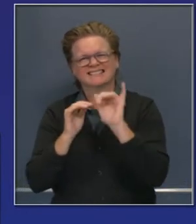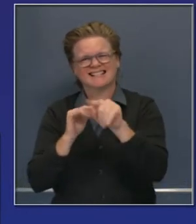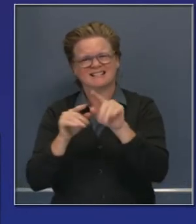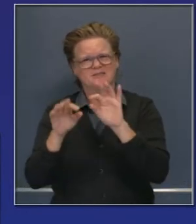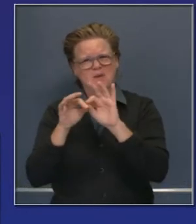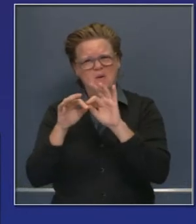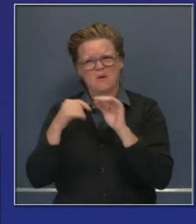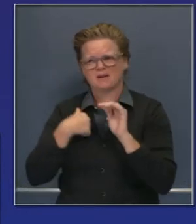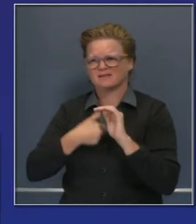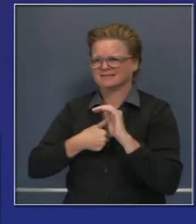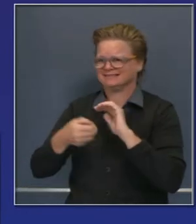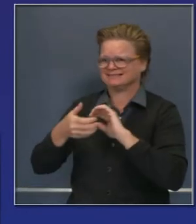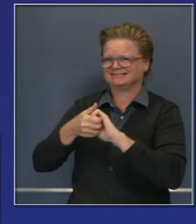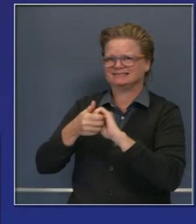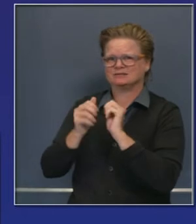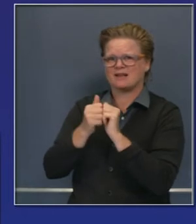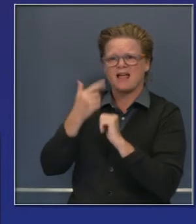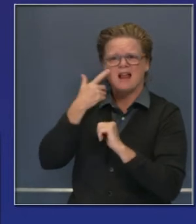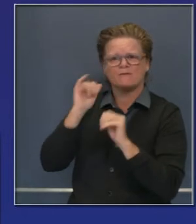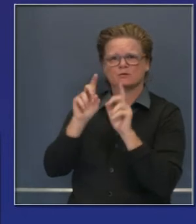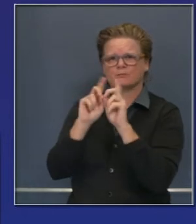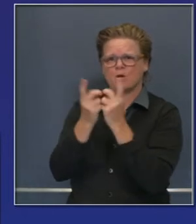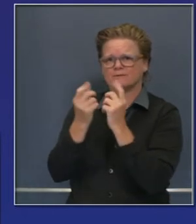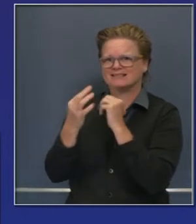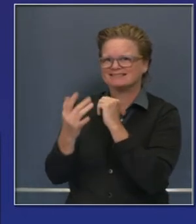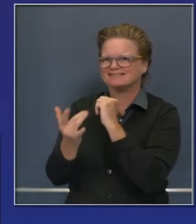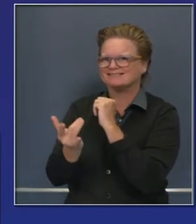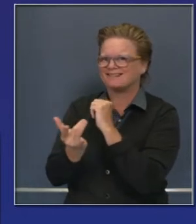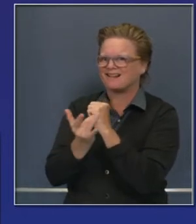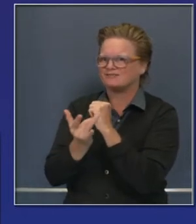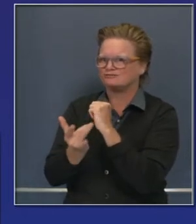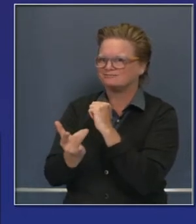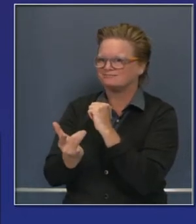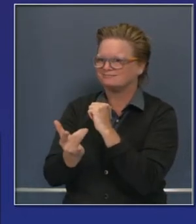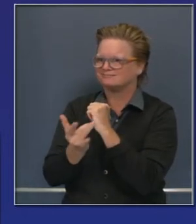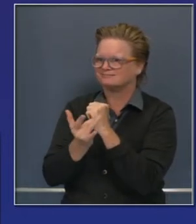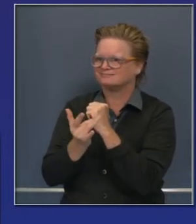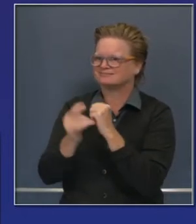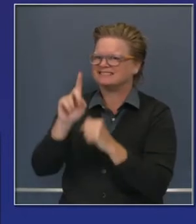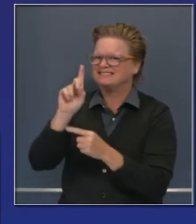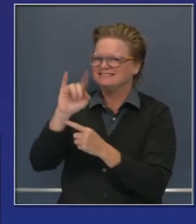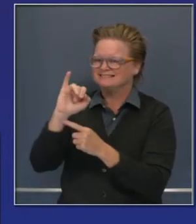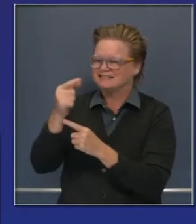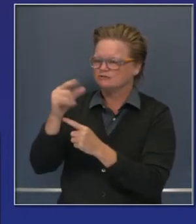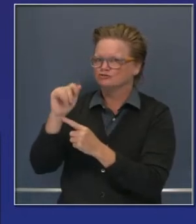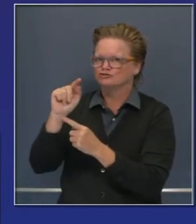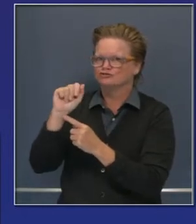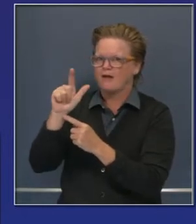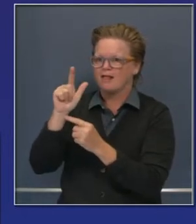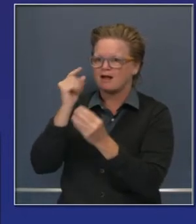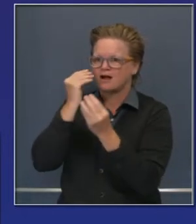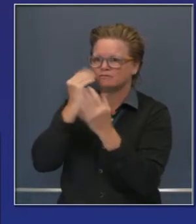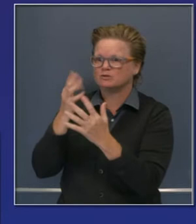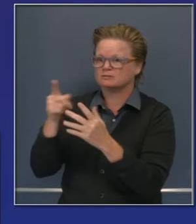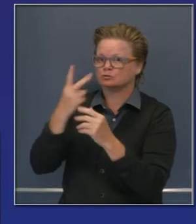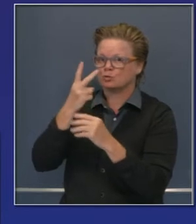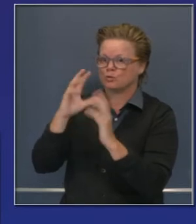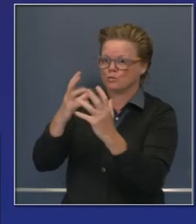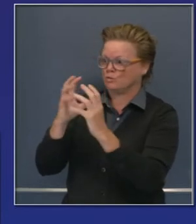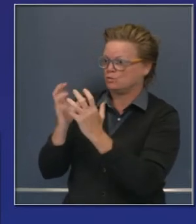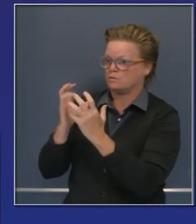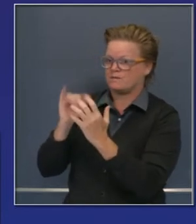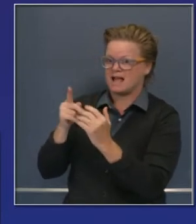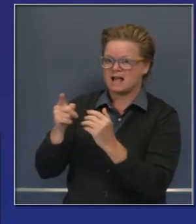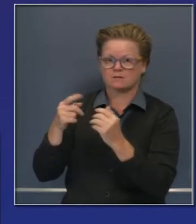Desarrollo del Empleo. Y muchísimas gracias también a la Oficina de Desarrollo Digital.